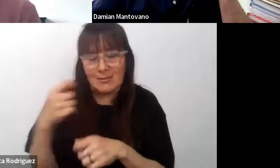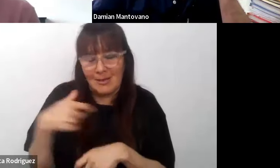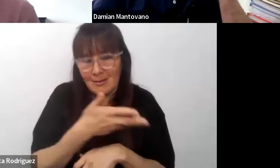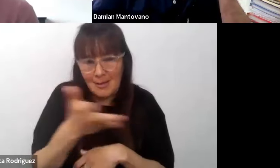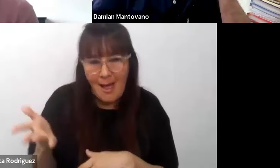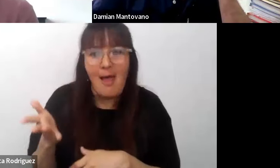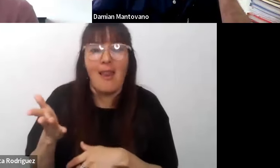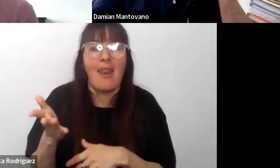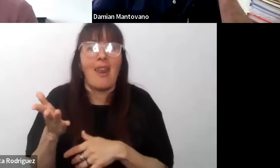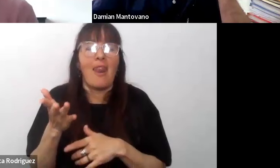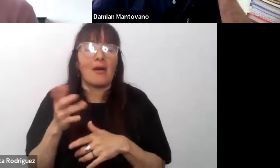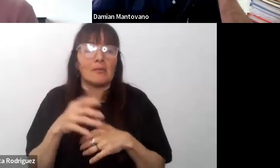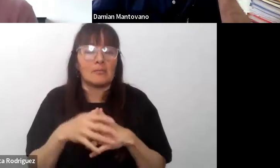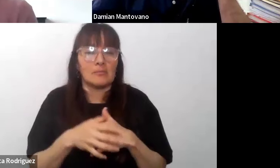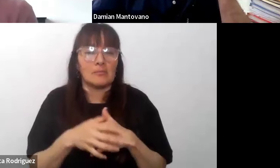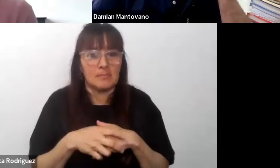haya una suerte de transferencia